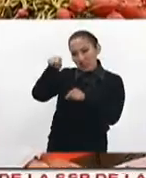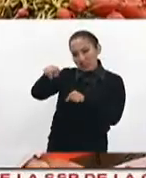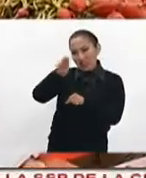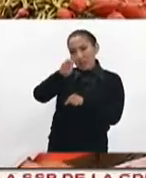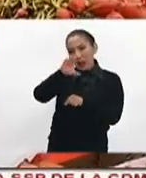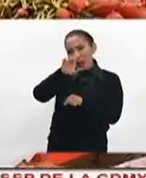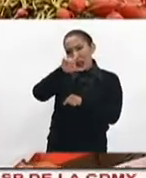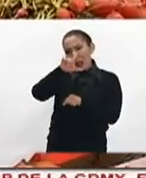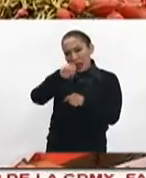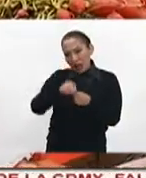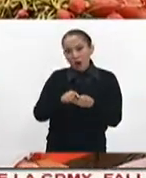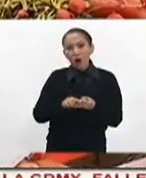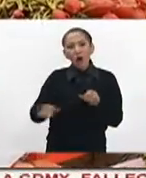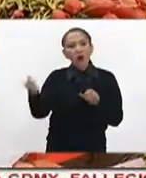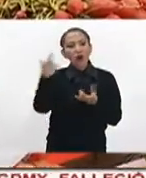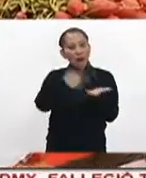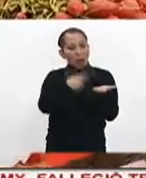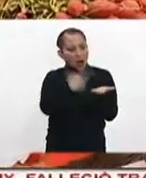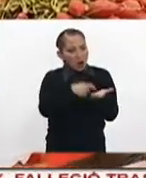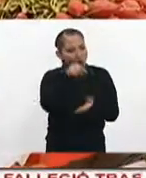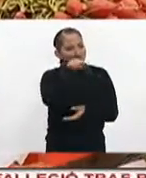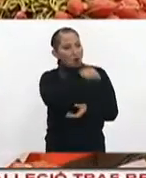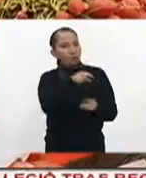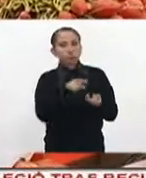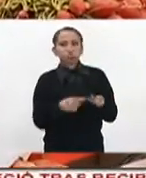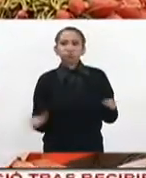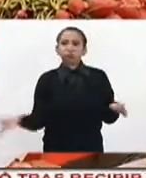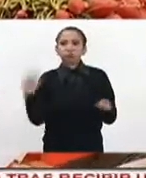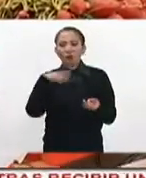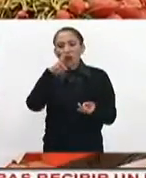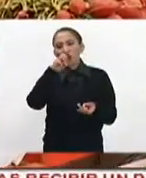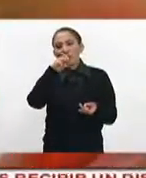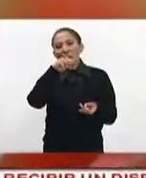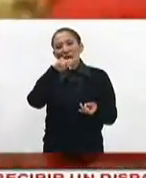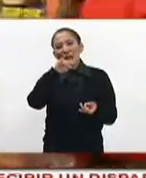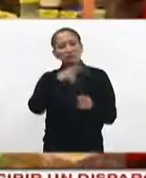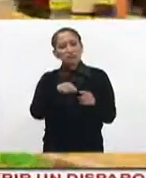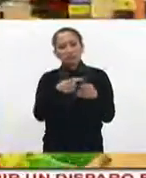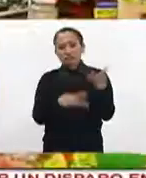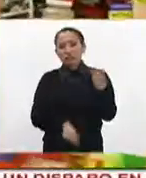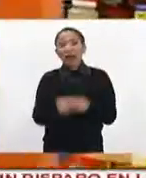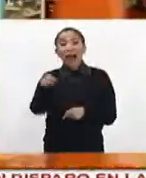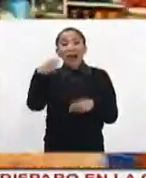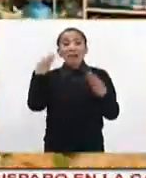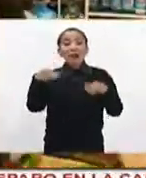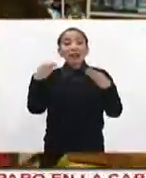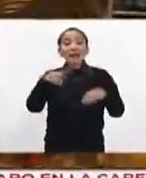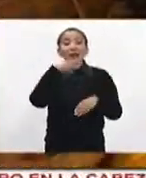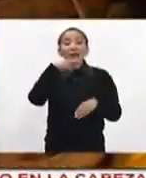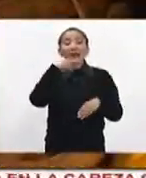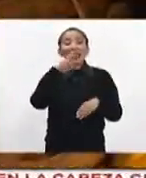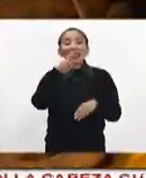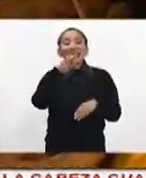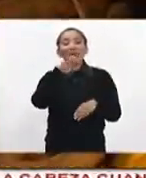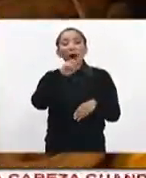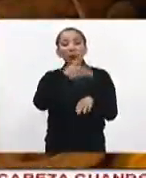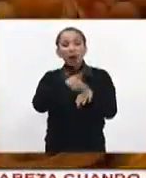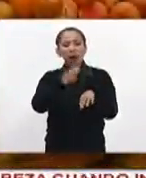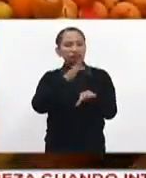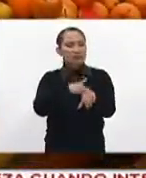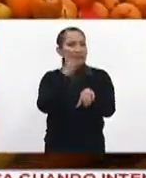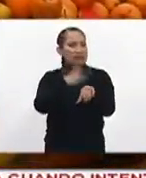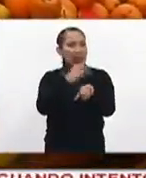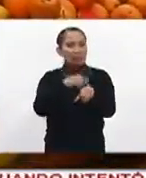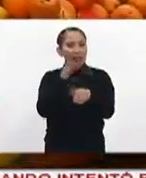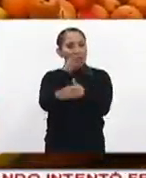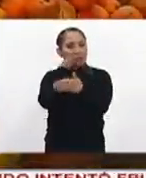el bacalao, el camarón, los romeritos, todo. Es el tianguis navideño de Río Blanco, una excelente